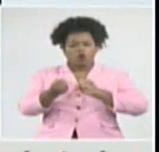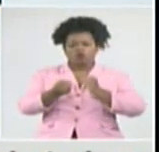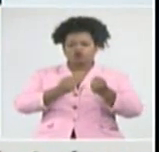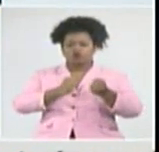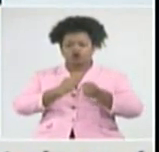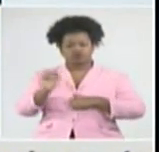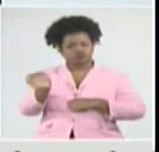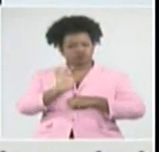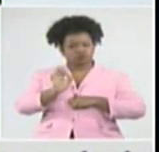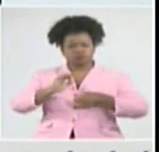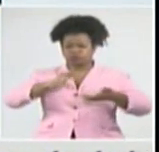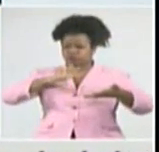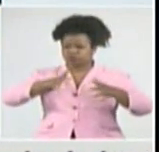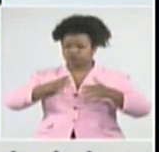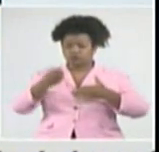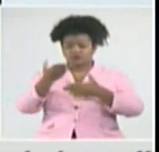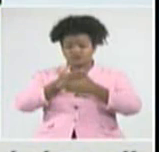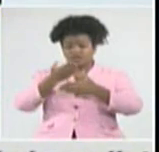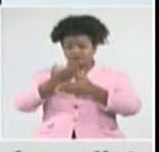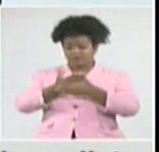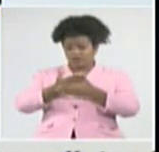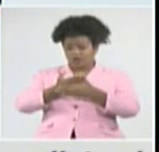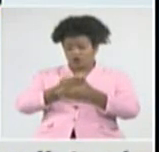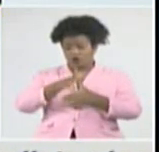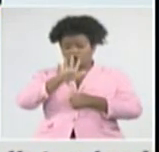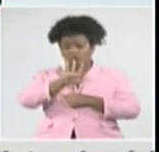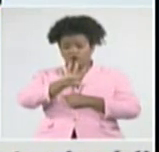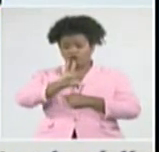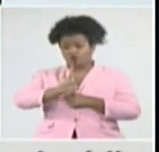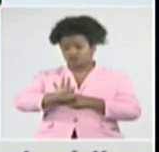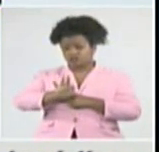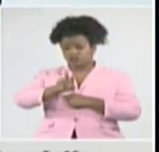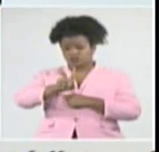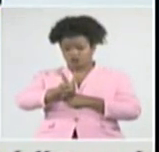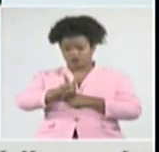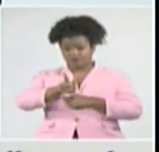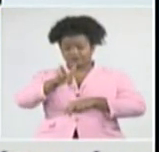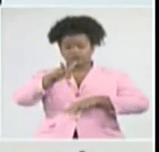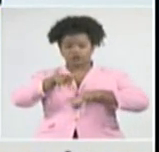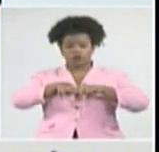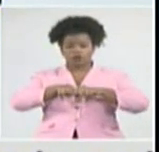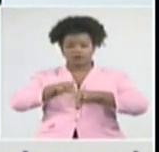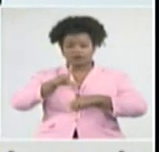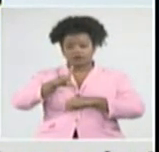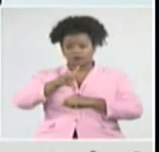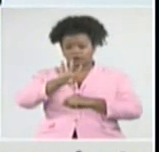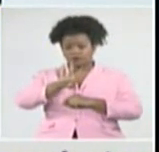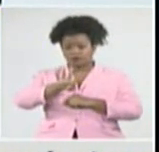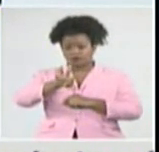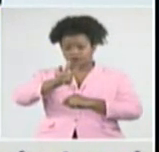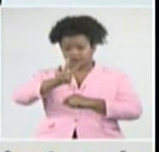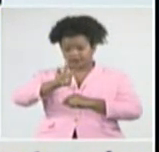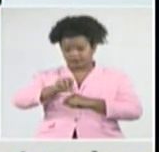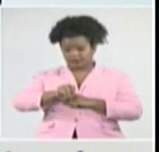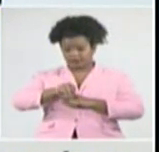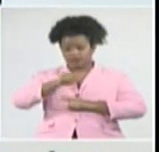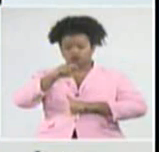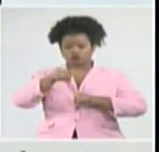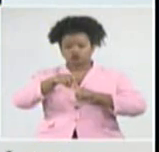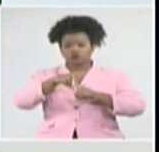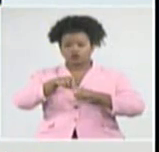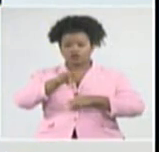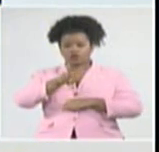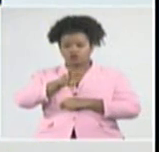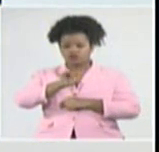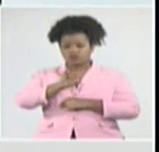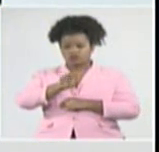Santiago con 582, Holguín con 430, Las Tunas, 272,